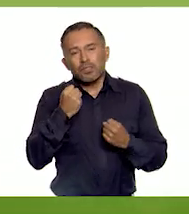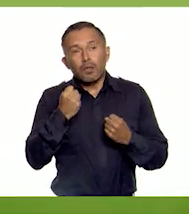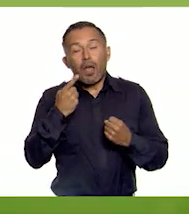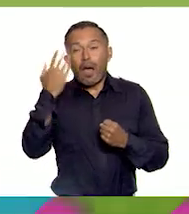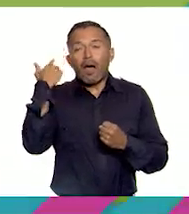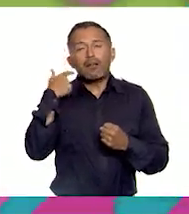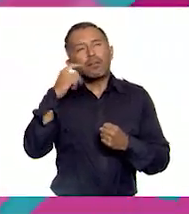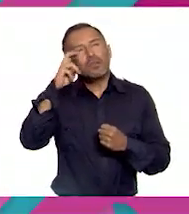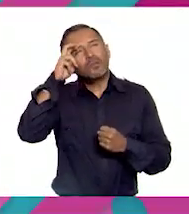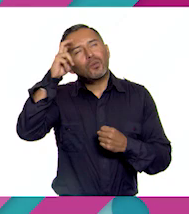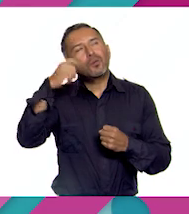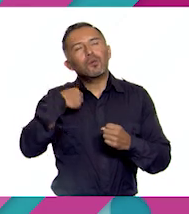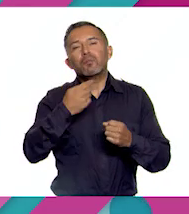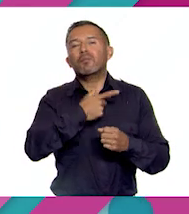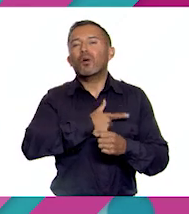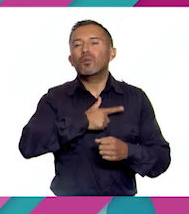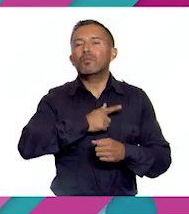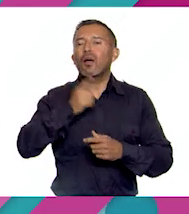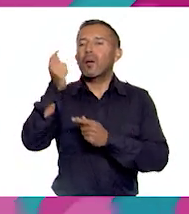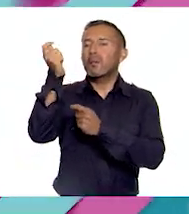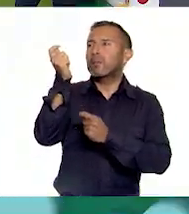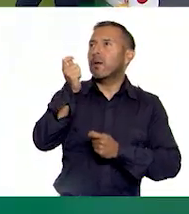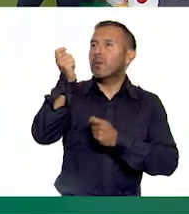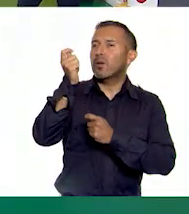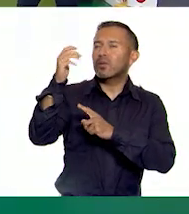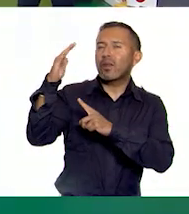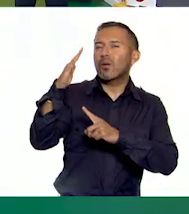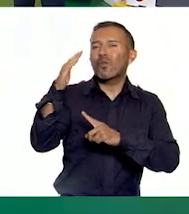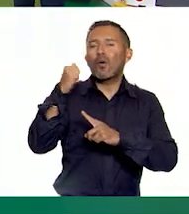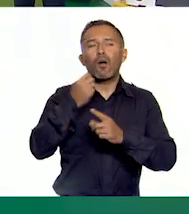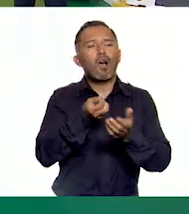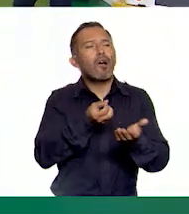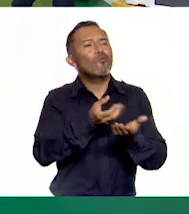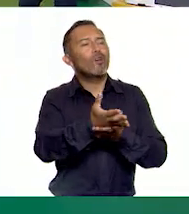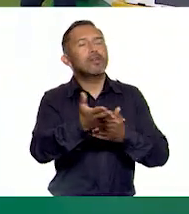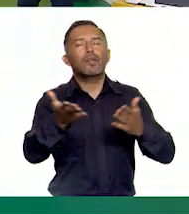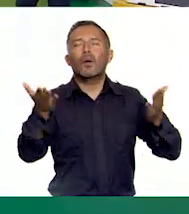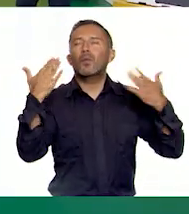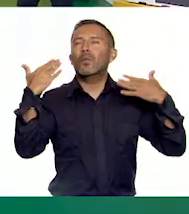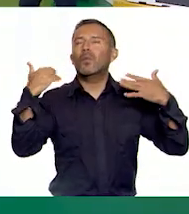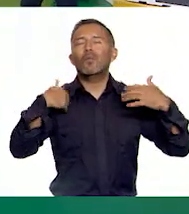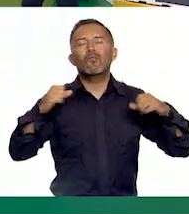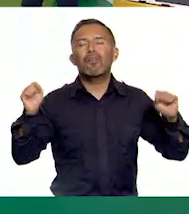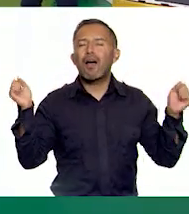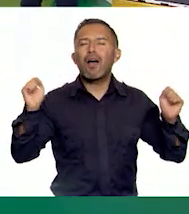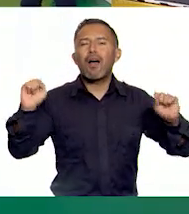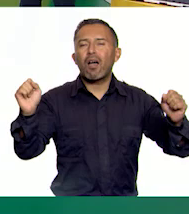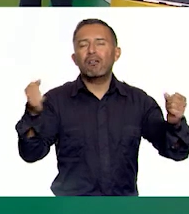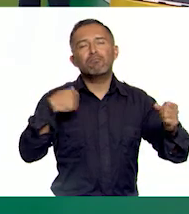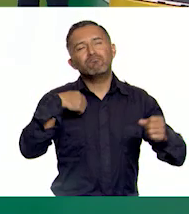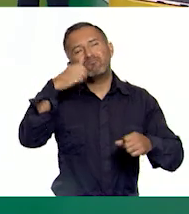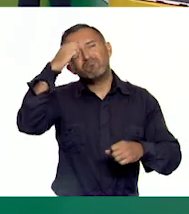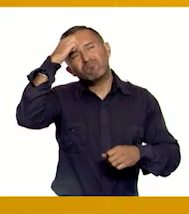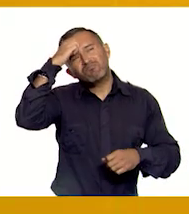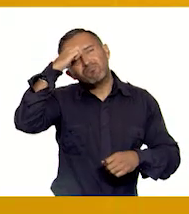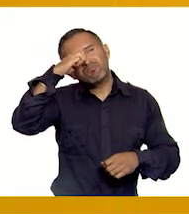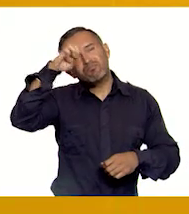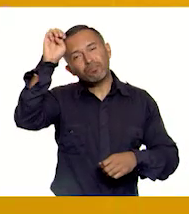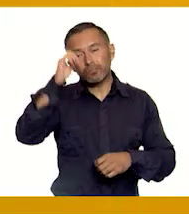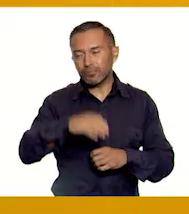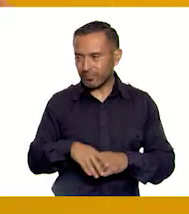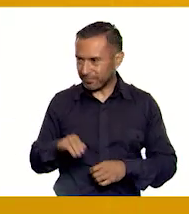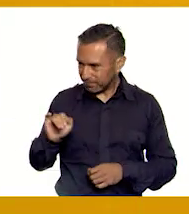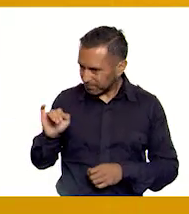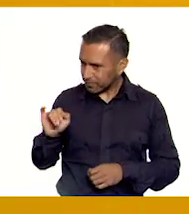libre o volar un papalote. Guau, la verdad es que sí me he sentido bastante identificada con las diferentes emociones que les